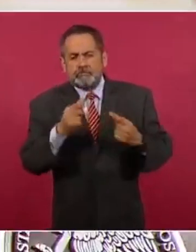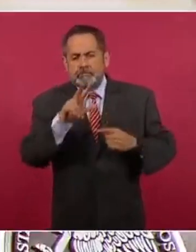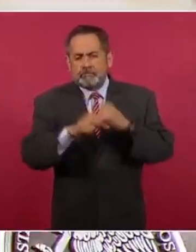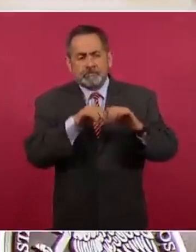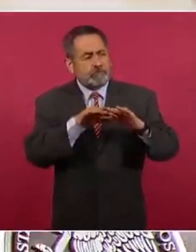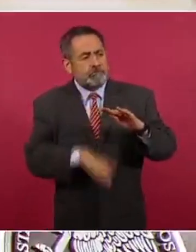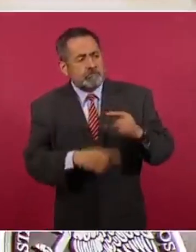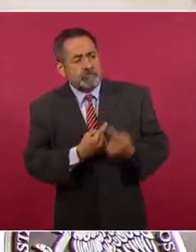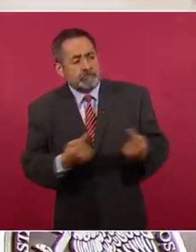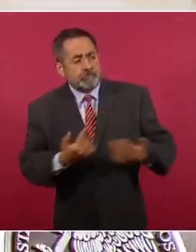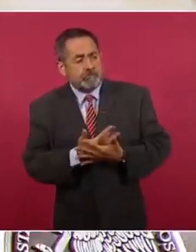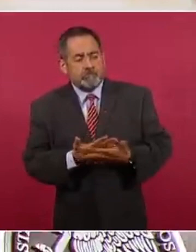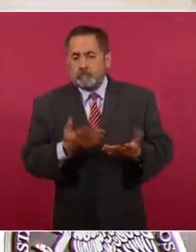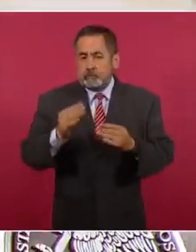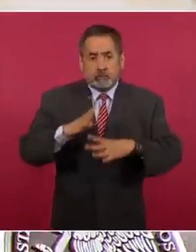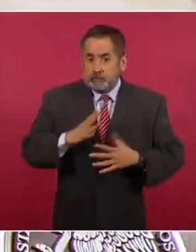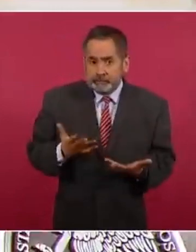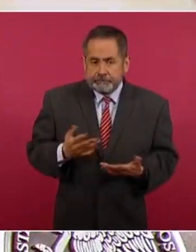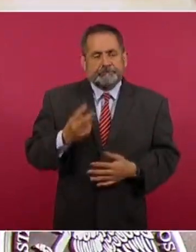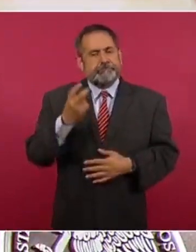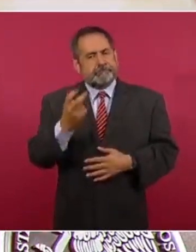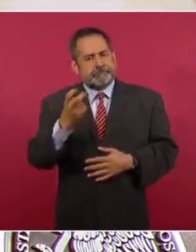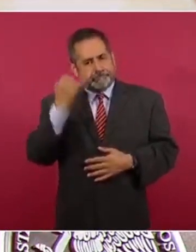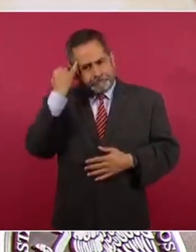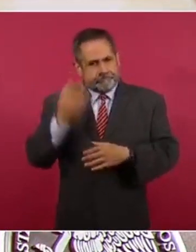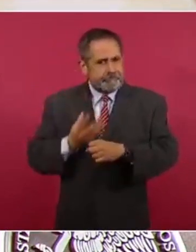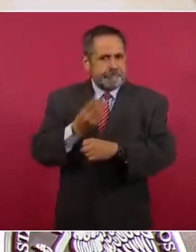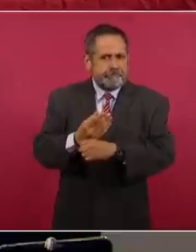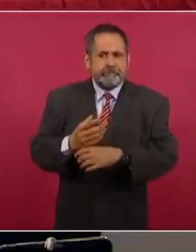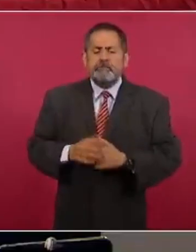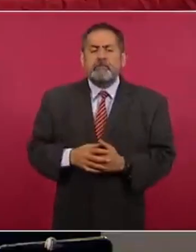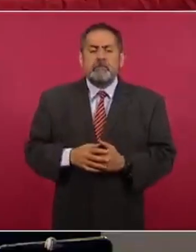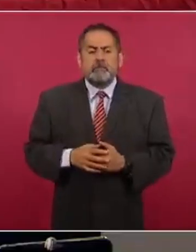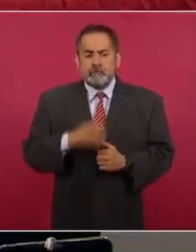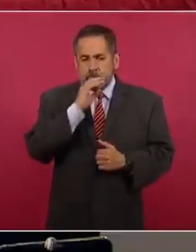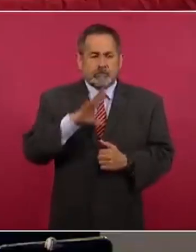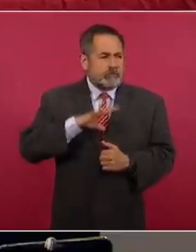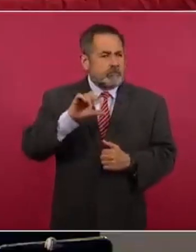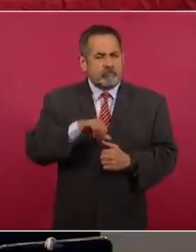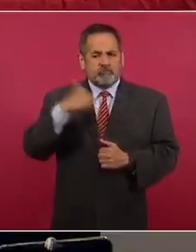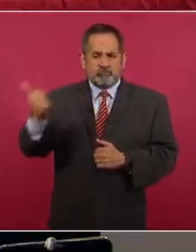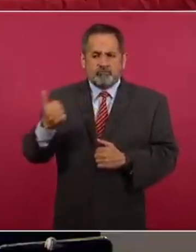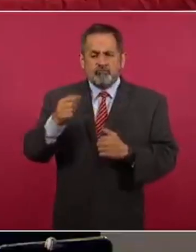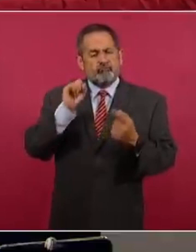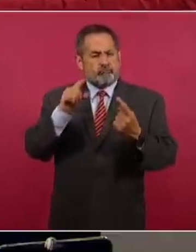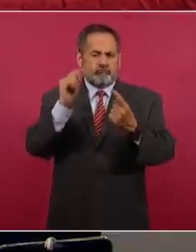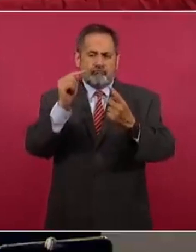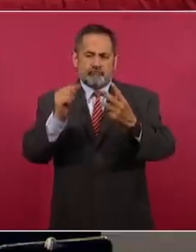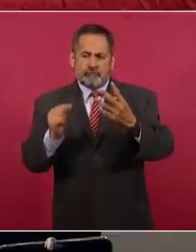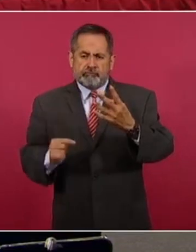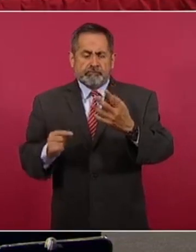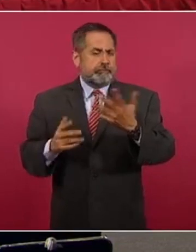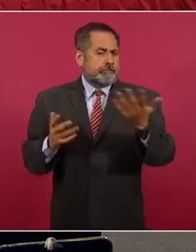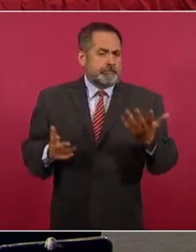pediátricas. En ese sentido, también tenemos algunas otras acciones que tienen que ver con la